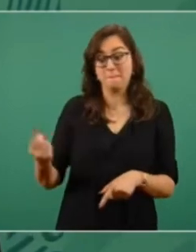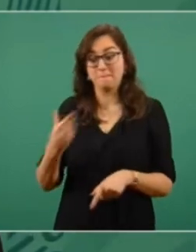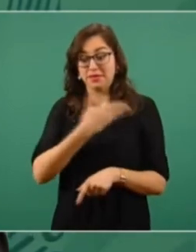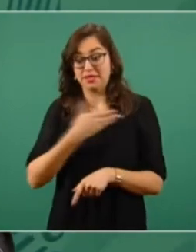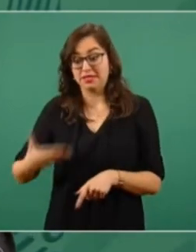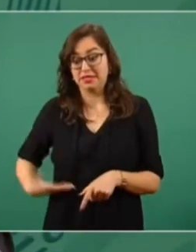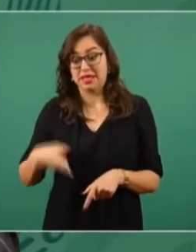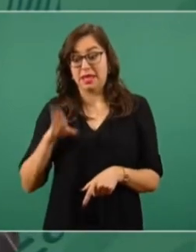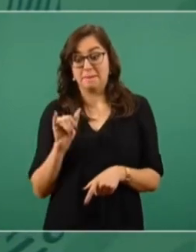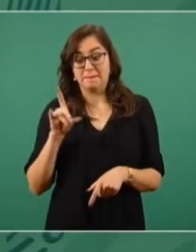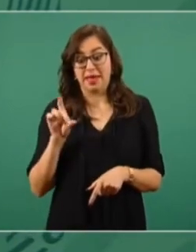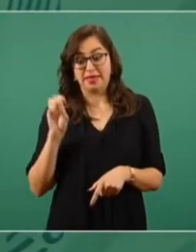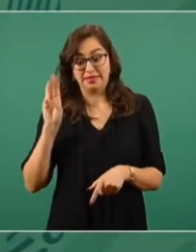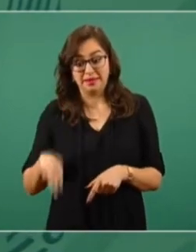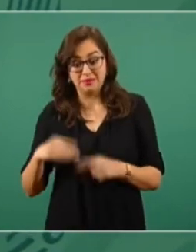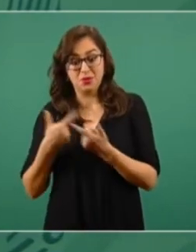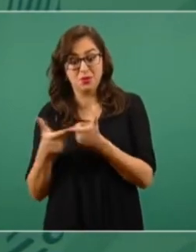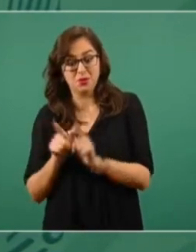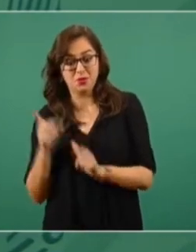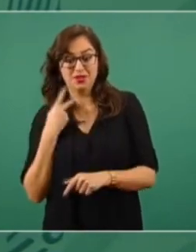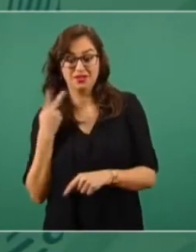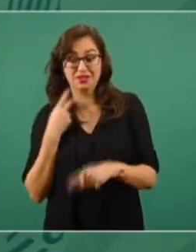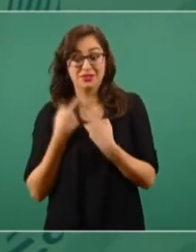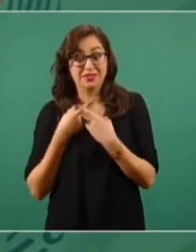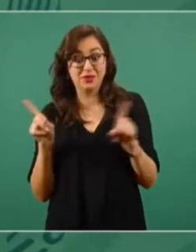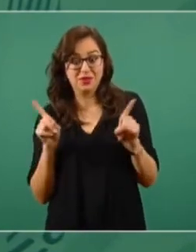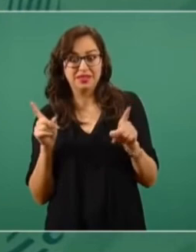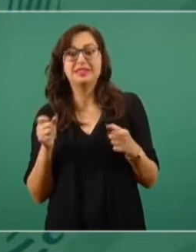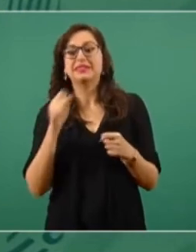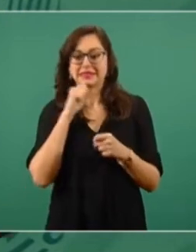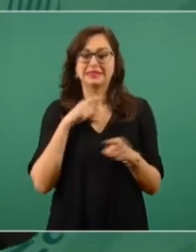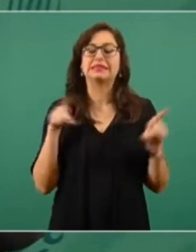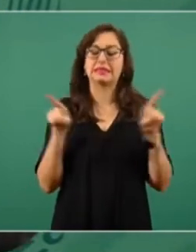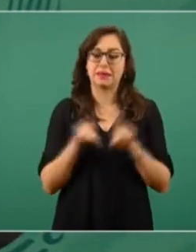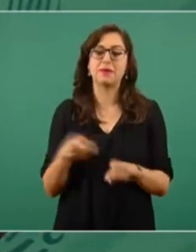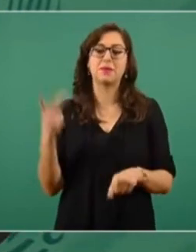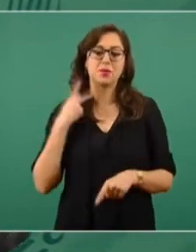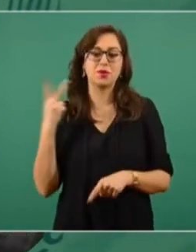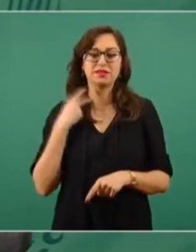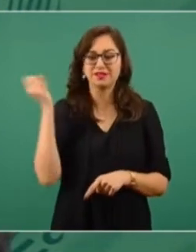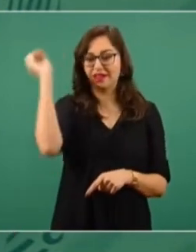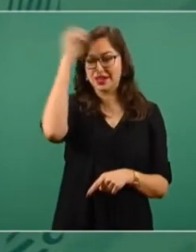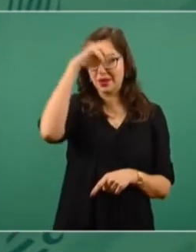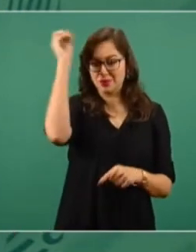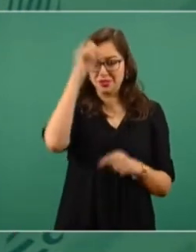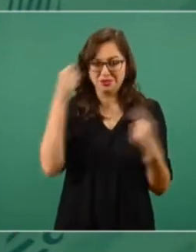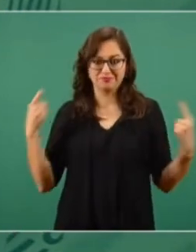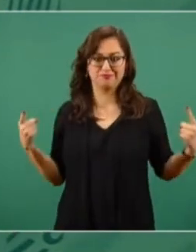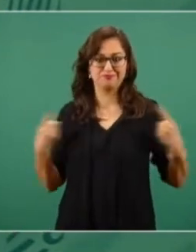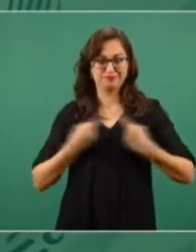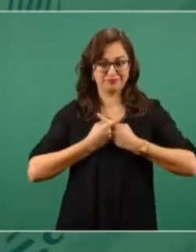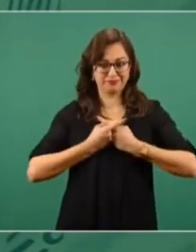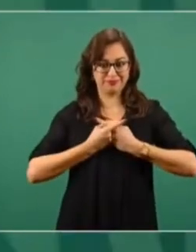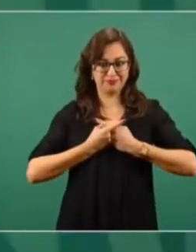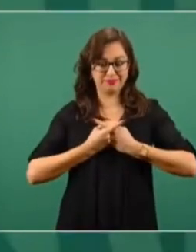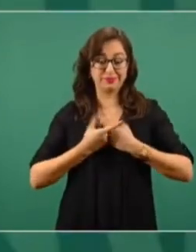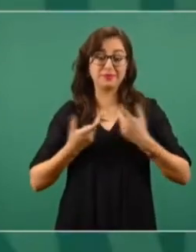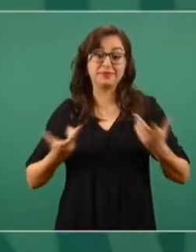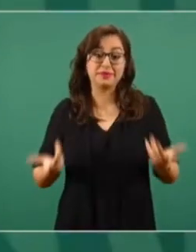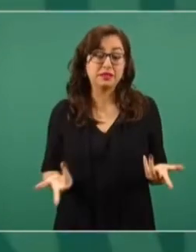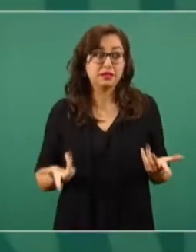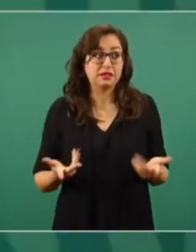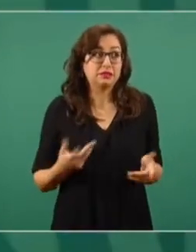de Estados Unidos es de otro. Son posturas también distintas que nosotros